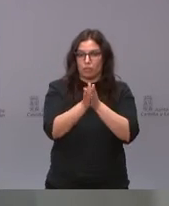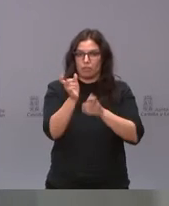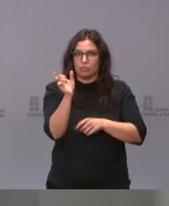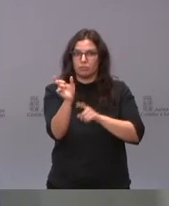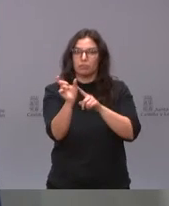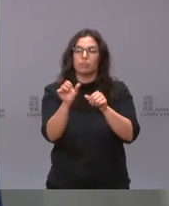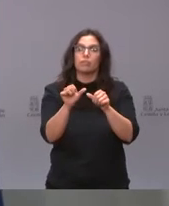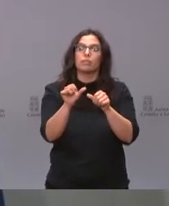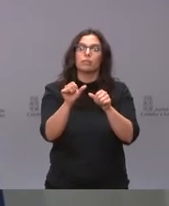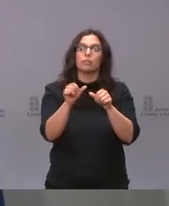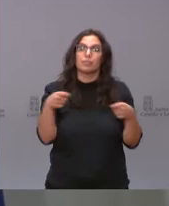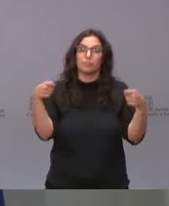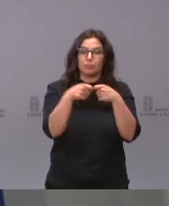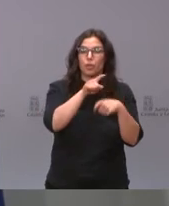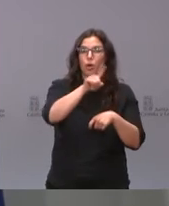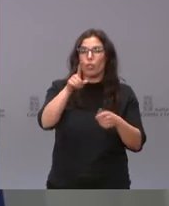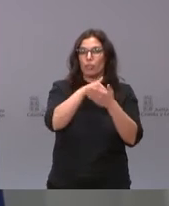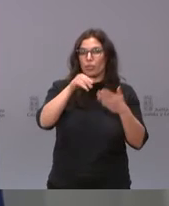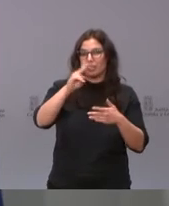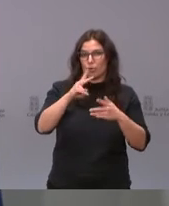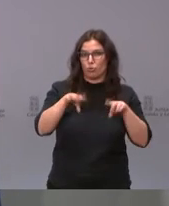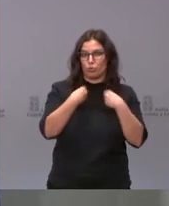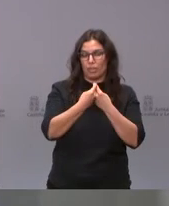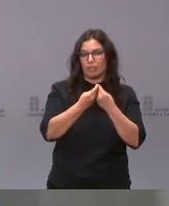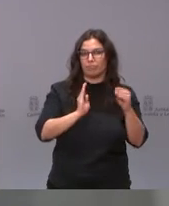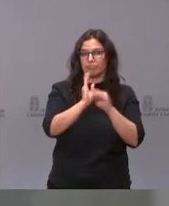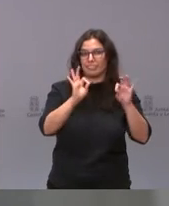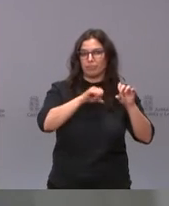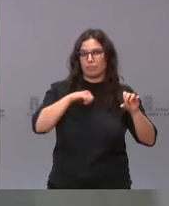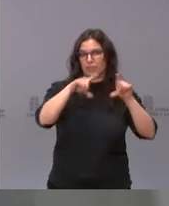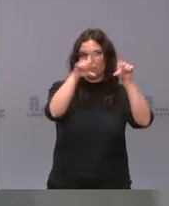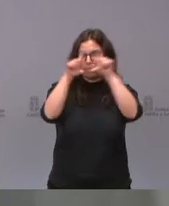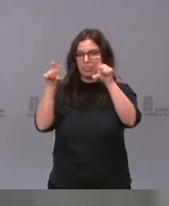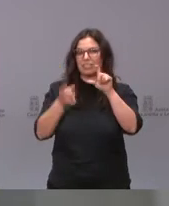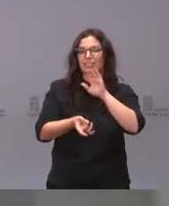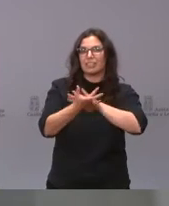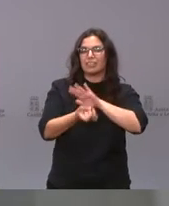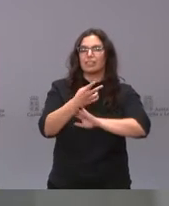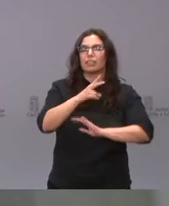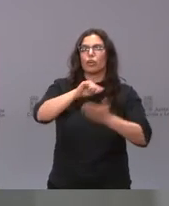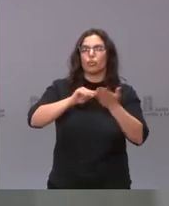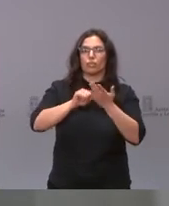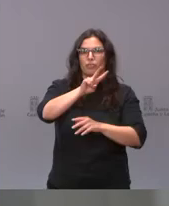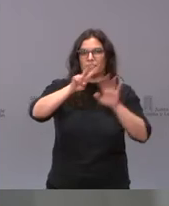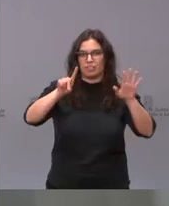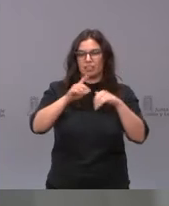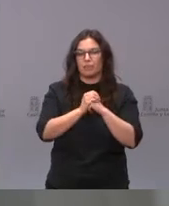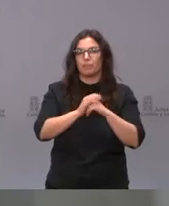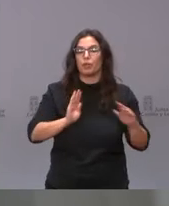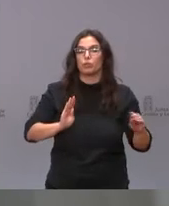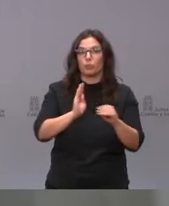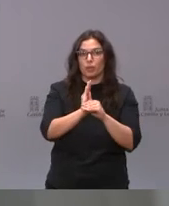a una inversión empresarial de más de 11 millones de euros y que van a suponer la creación de 26 puestos de trabajo. Subvenciones